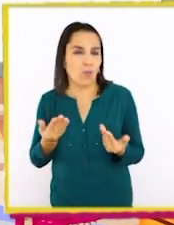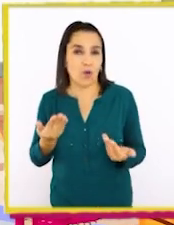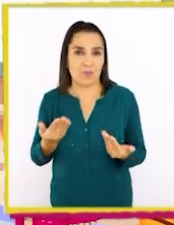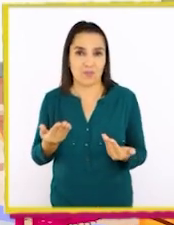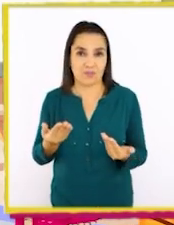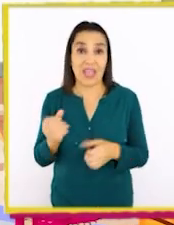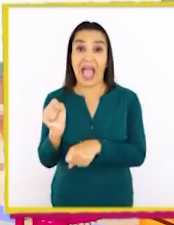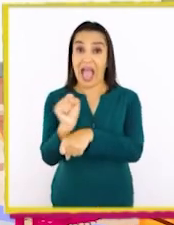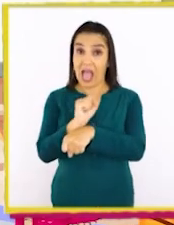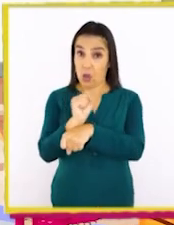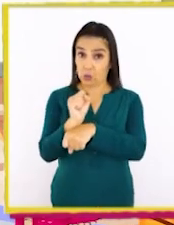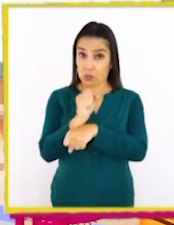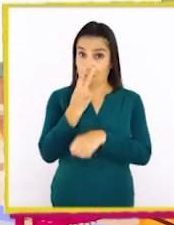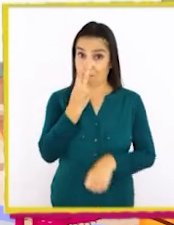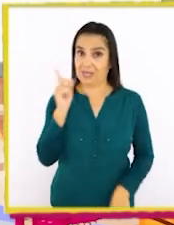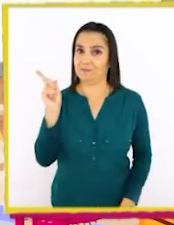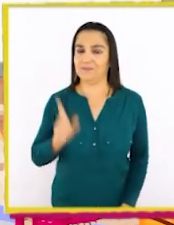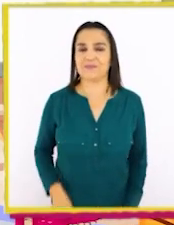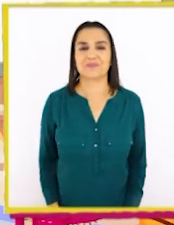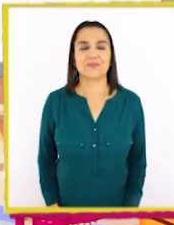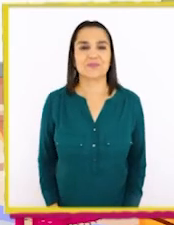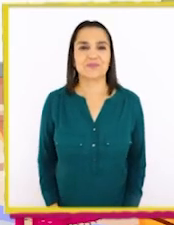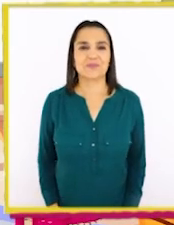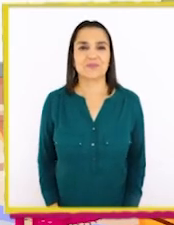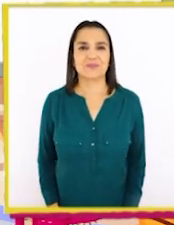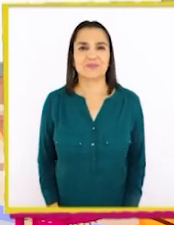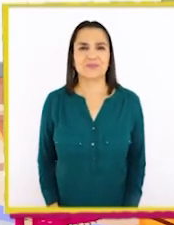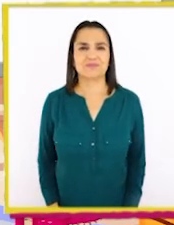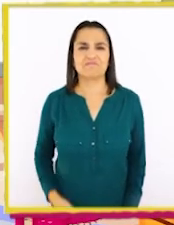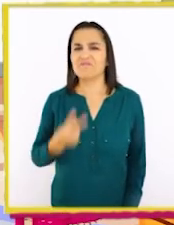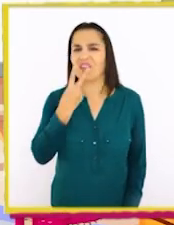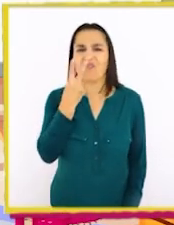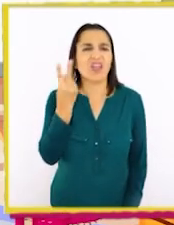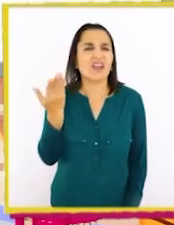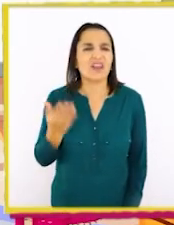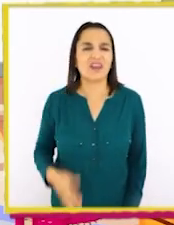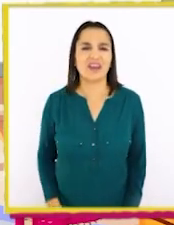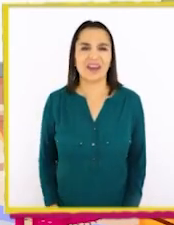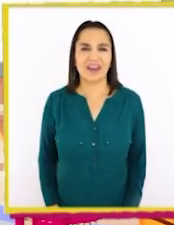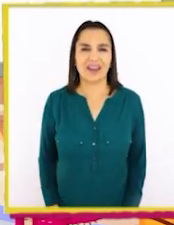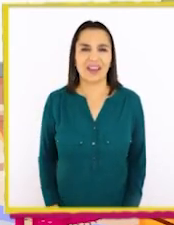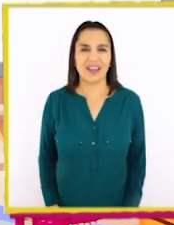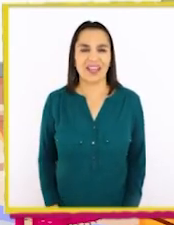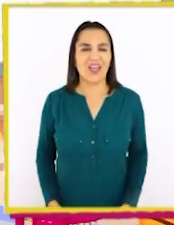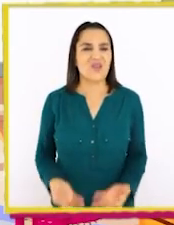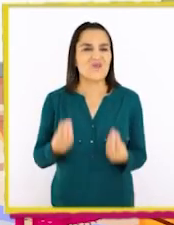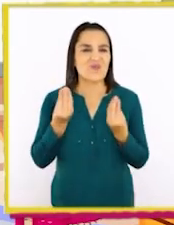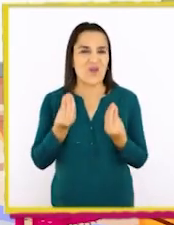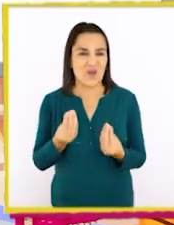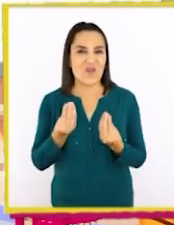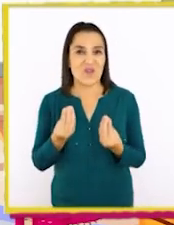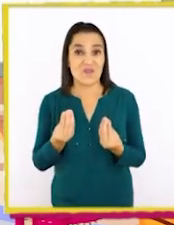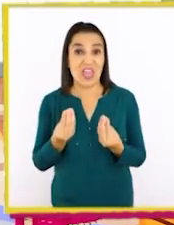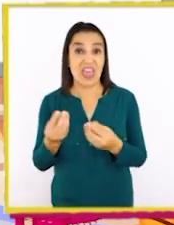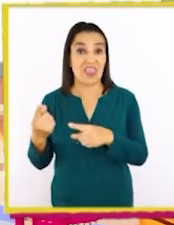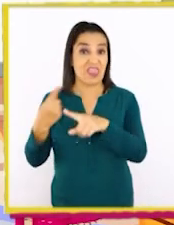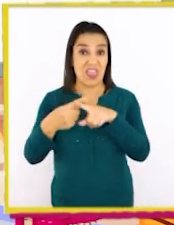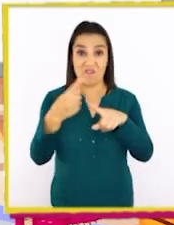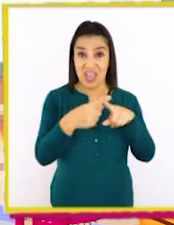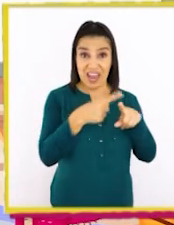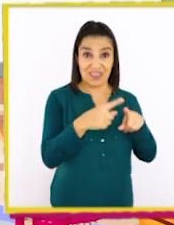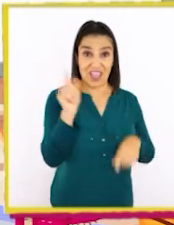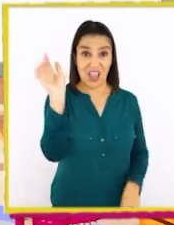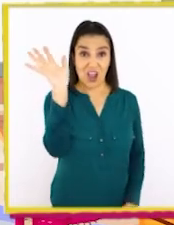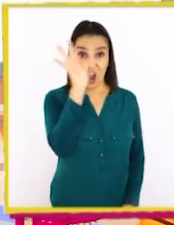estos autitos. ¡Miren! ¿Qué ven en ellos? ¡Muy bien! Son de distintos